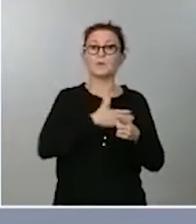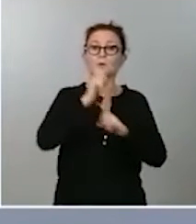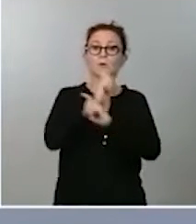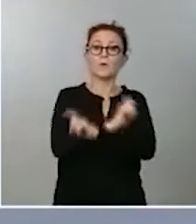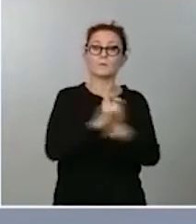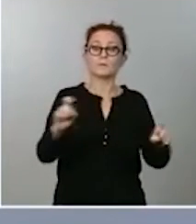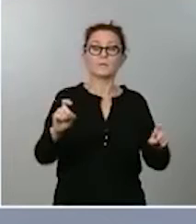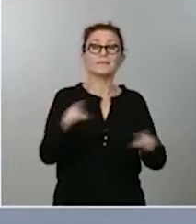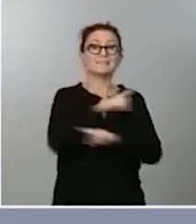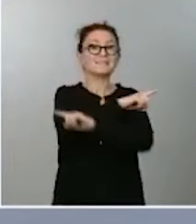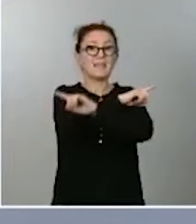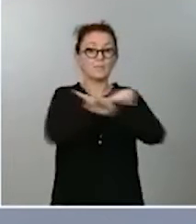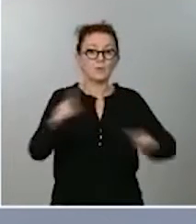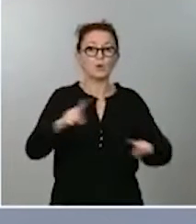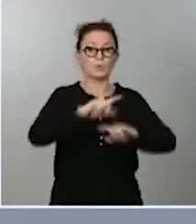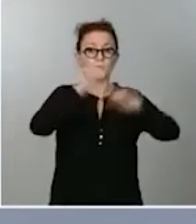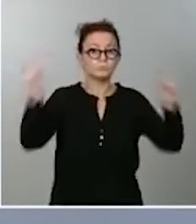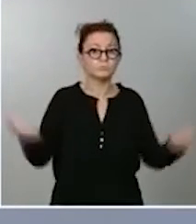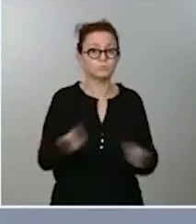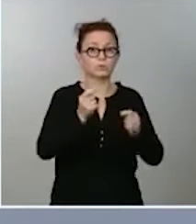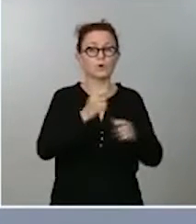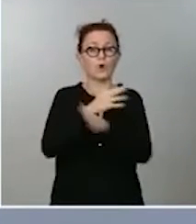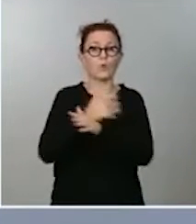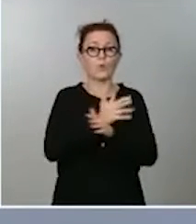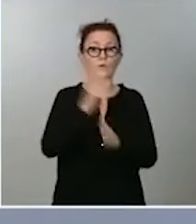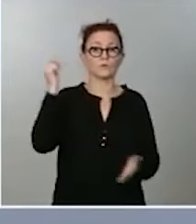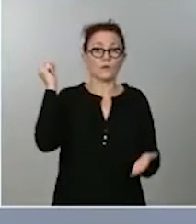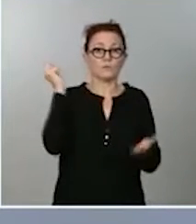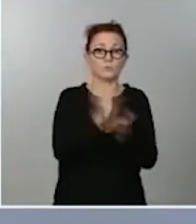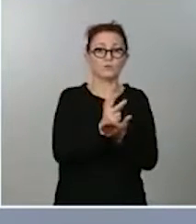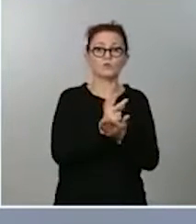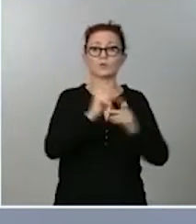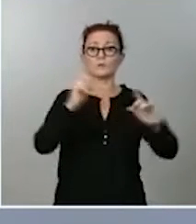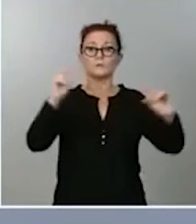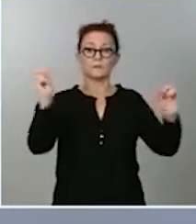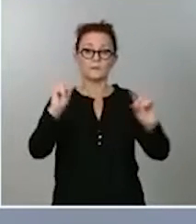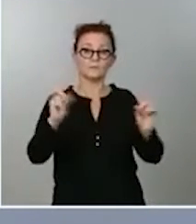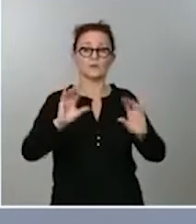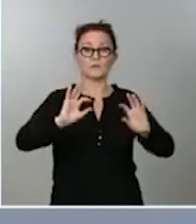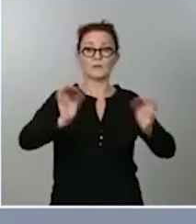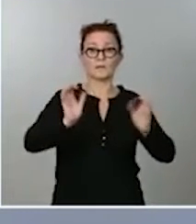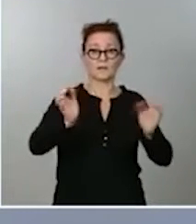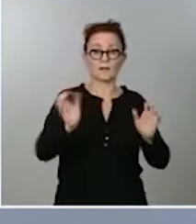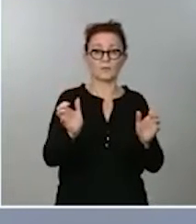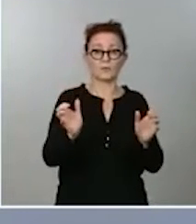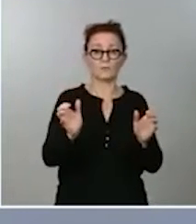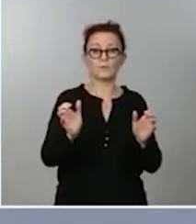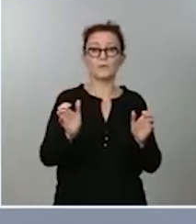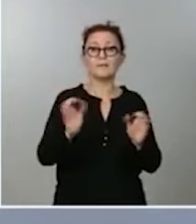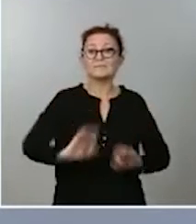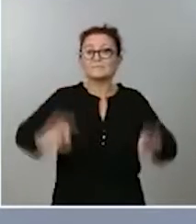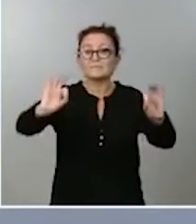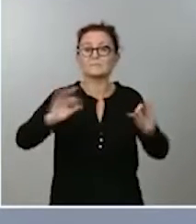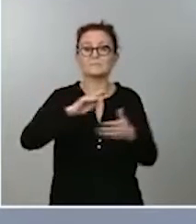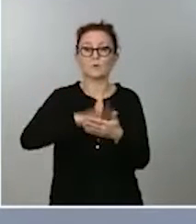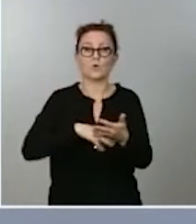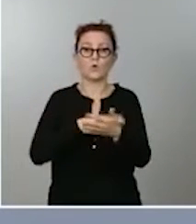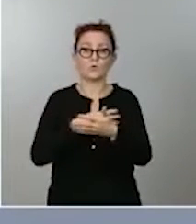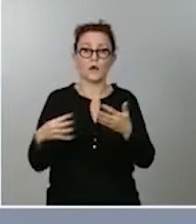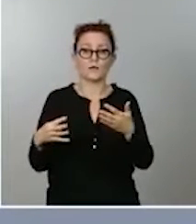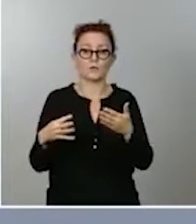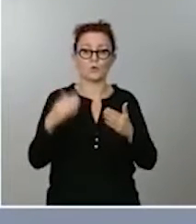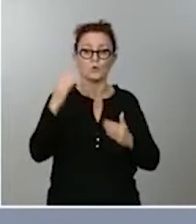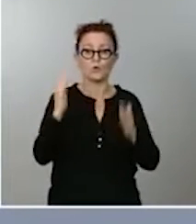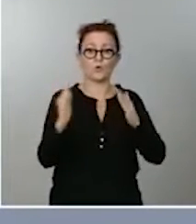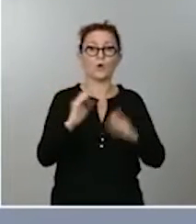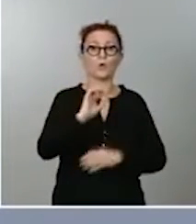todo anuncio de juegos de apuestas en televisiones y en radios, a excepción de un horario y de un tramo horario de la una